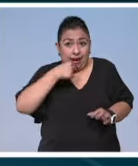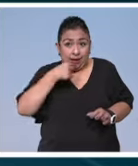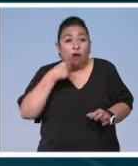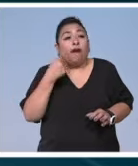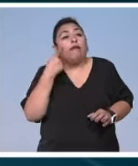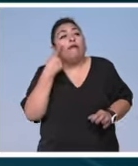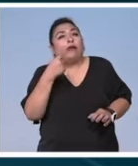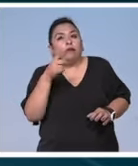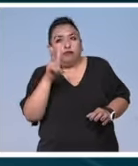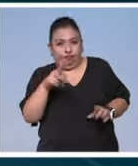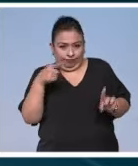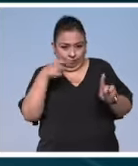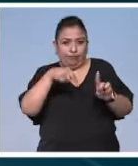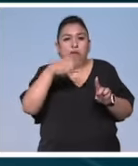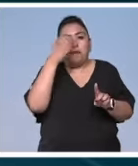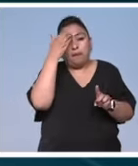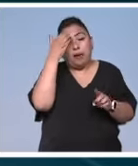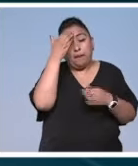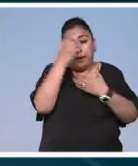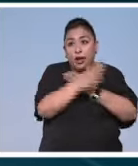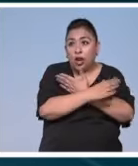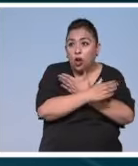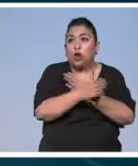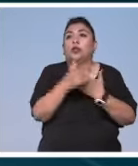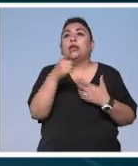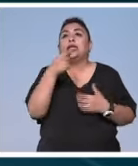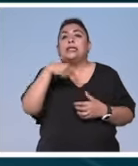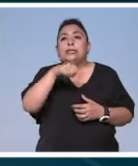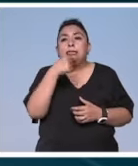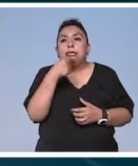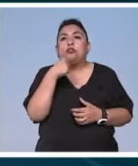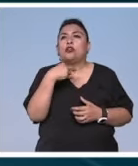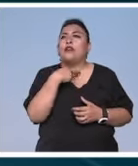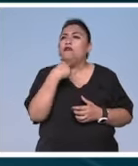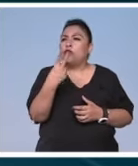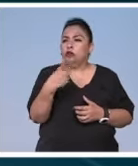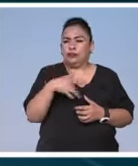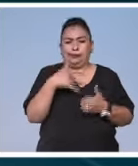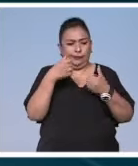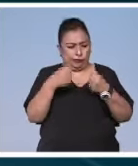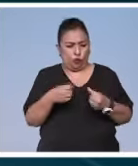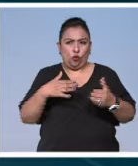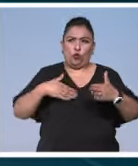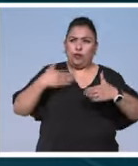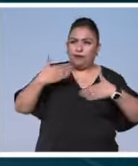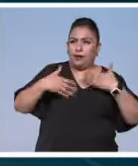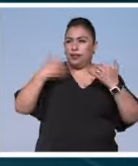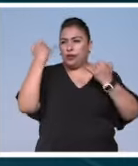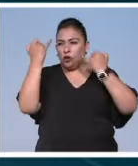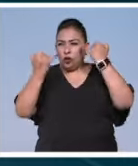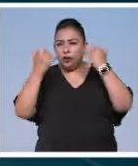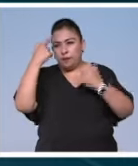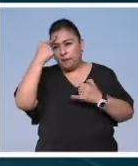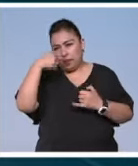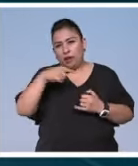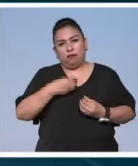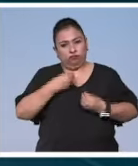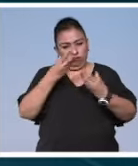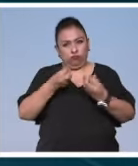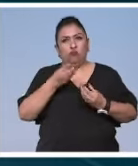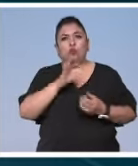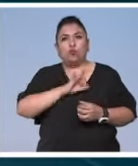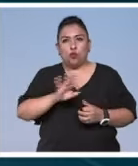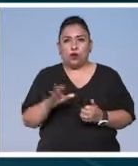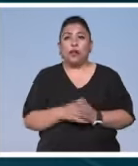comprobación de la misión de Papalote de darle voz a los niños y darles un espacio seguro divertido y creativo para que se puedan expresar